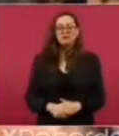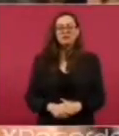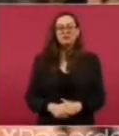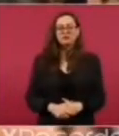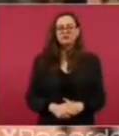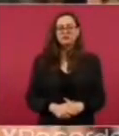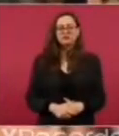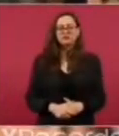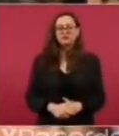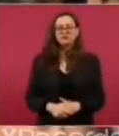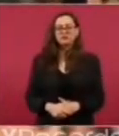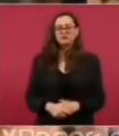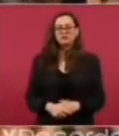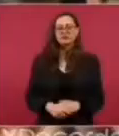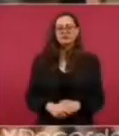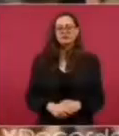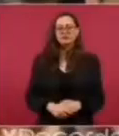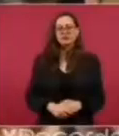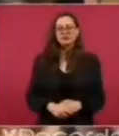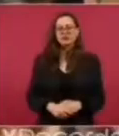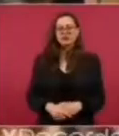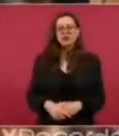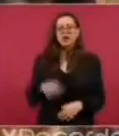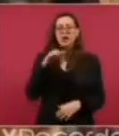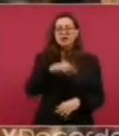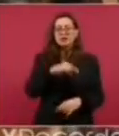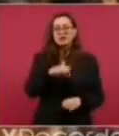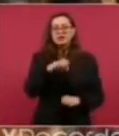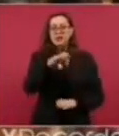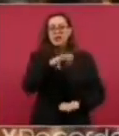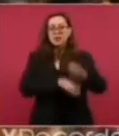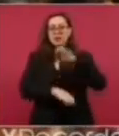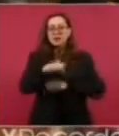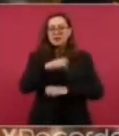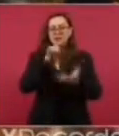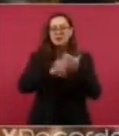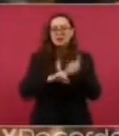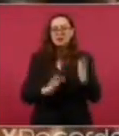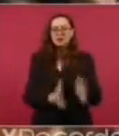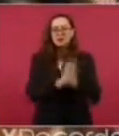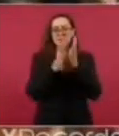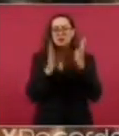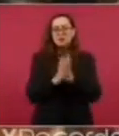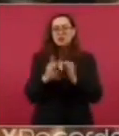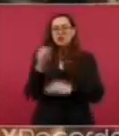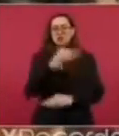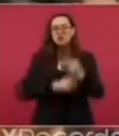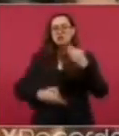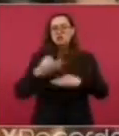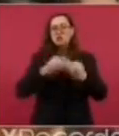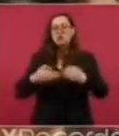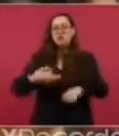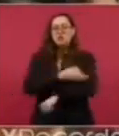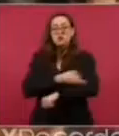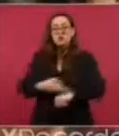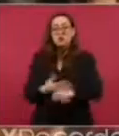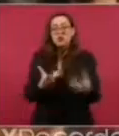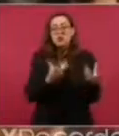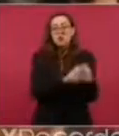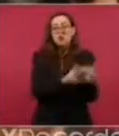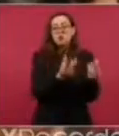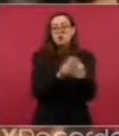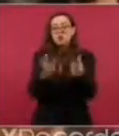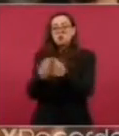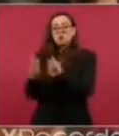están ligadas a la UDG son familiares. Apenas hubo una diferencia con Movimiento Ciudadano y sacaron